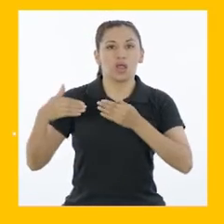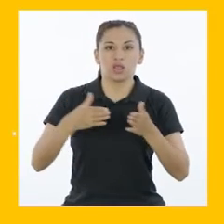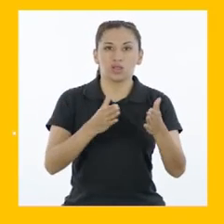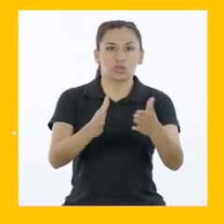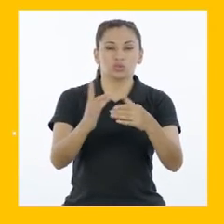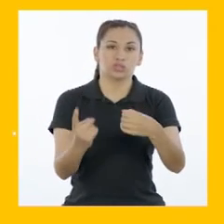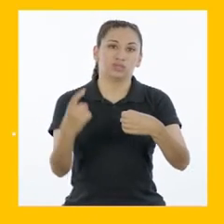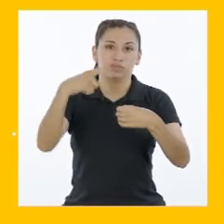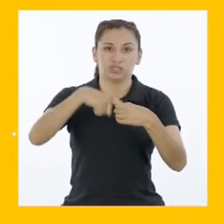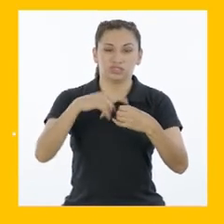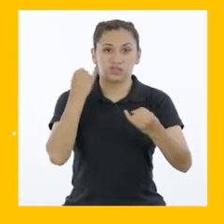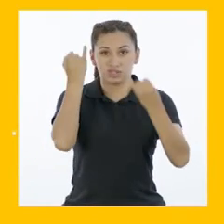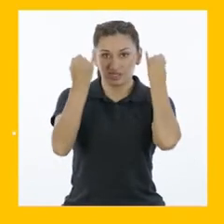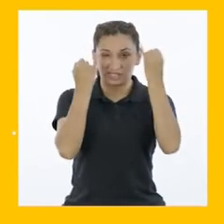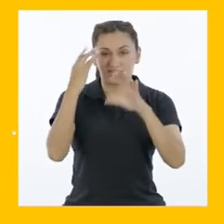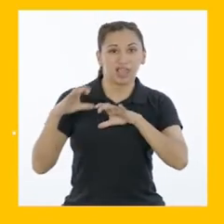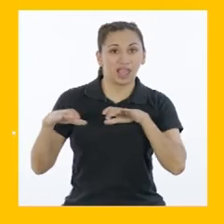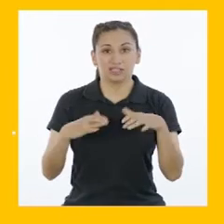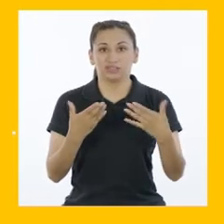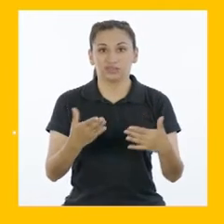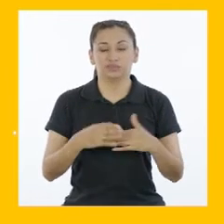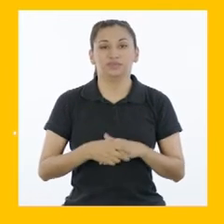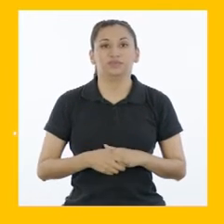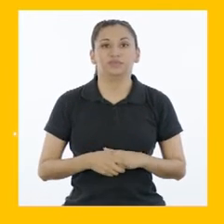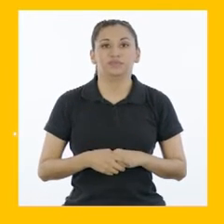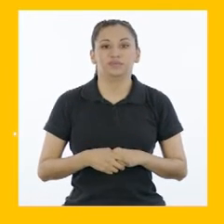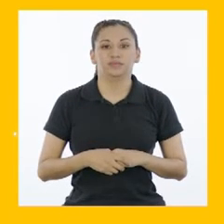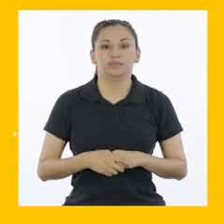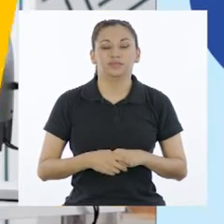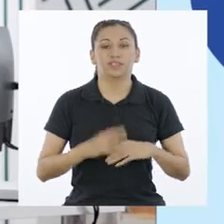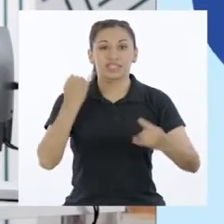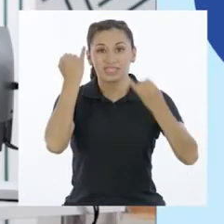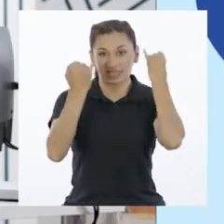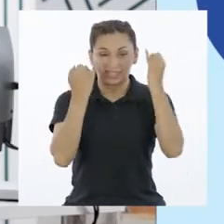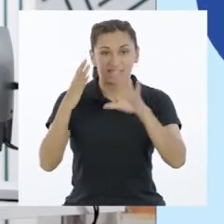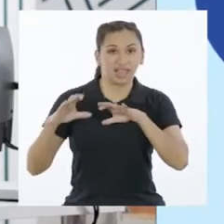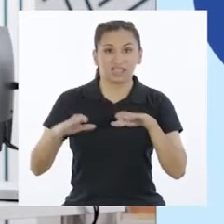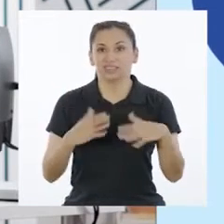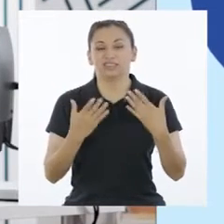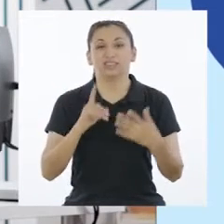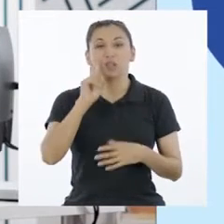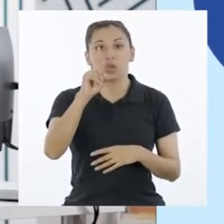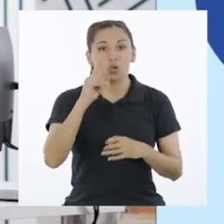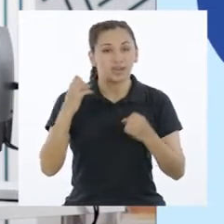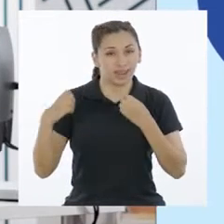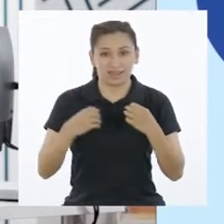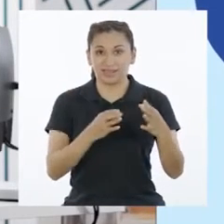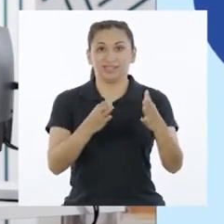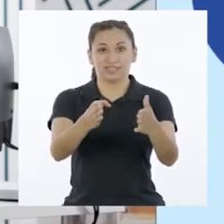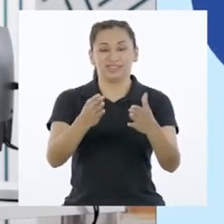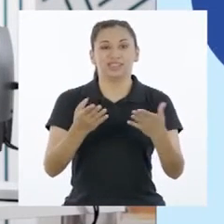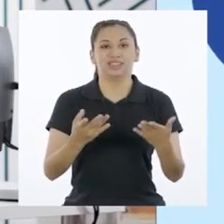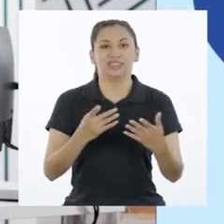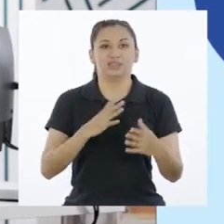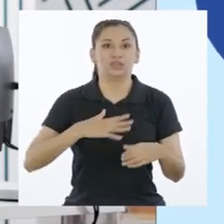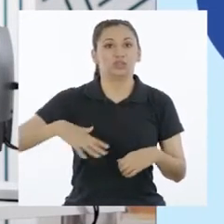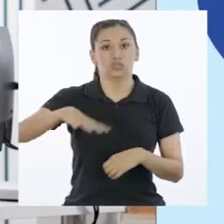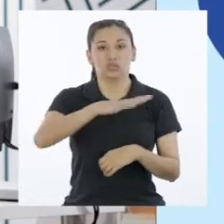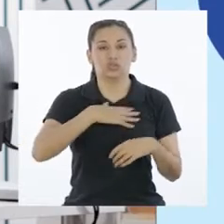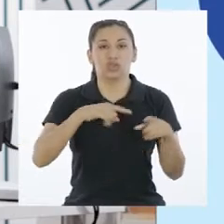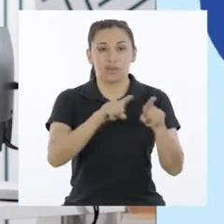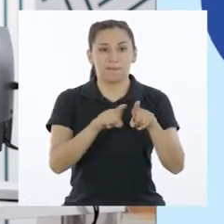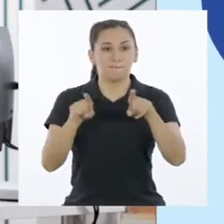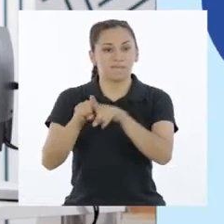¿Cuál es la ruta de participación en Ideas en Acción? Ideas en Acción es una de las estrategias de